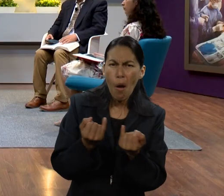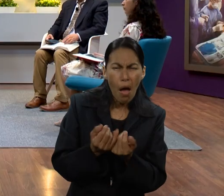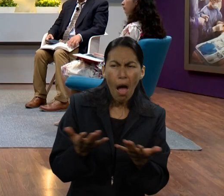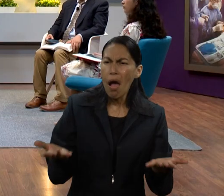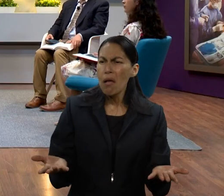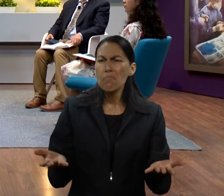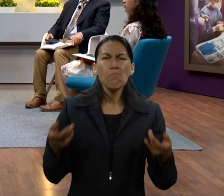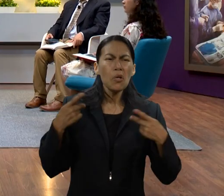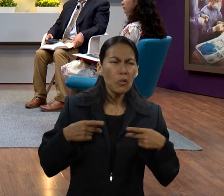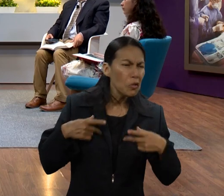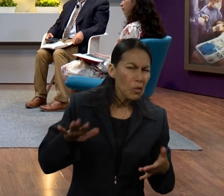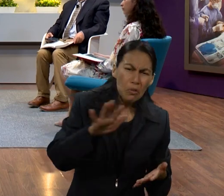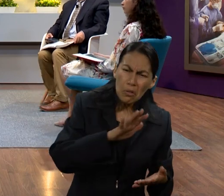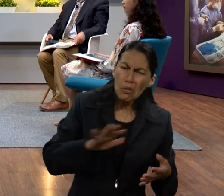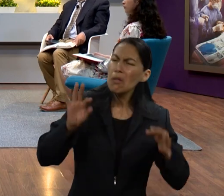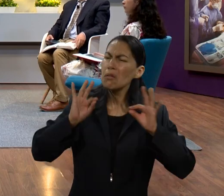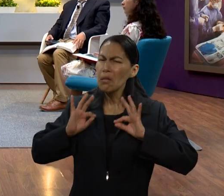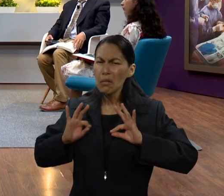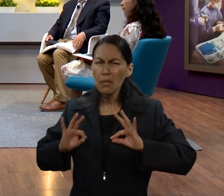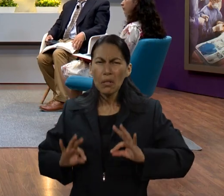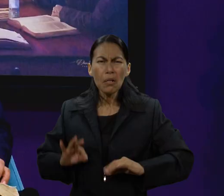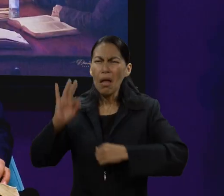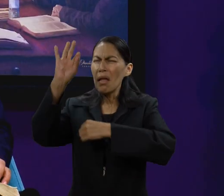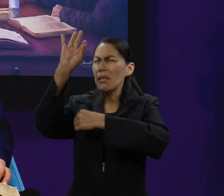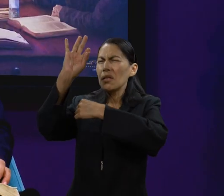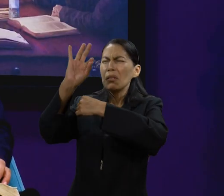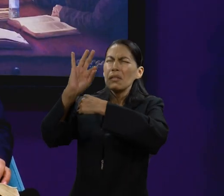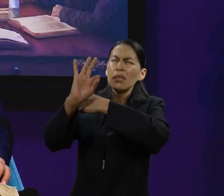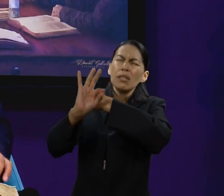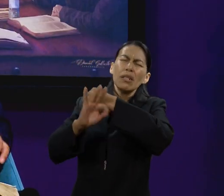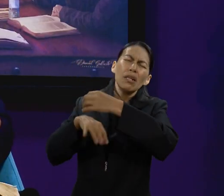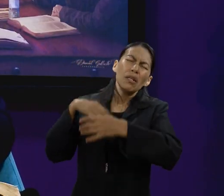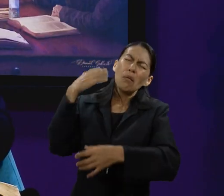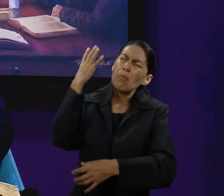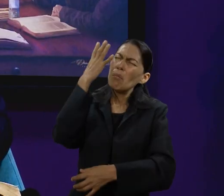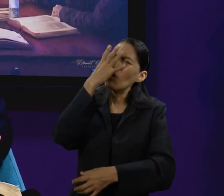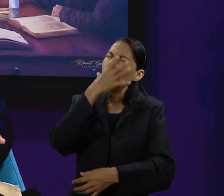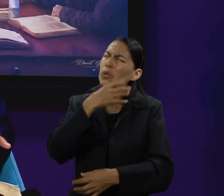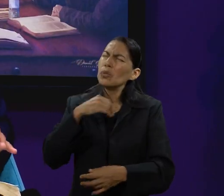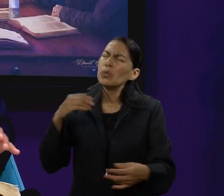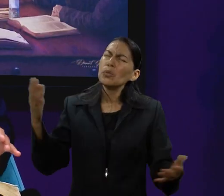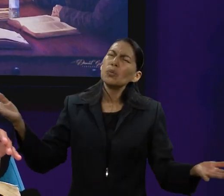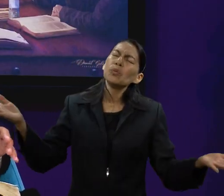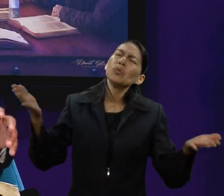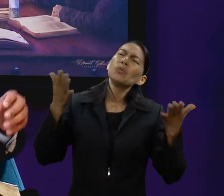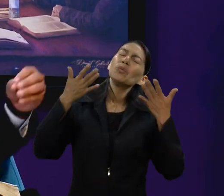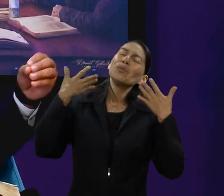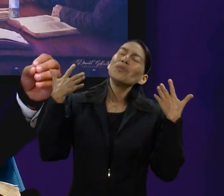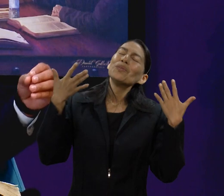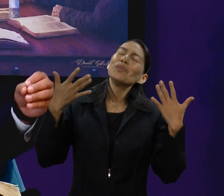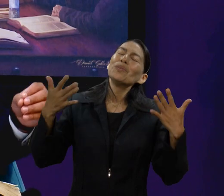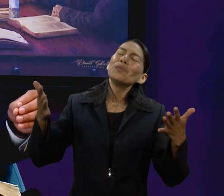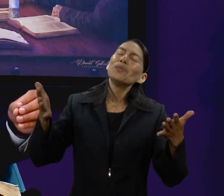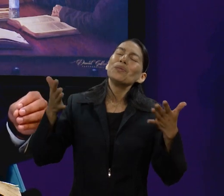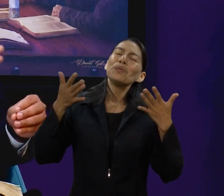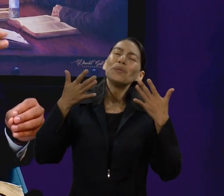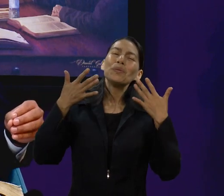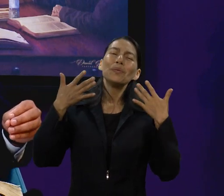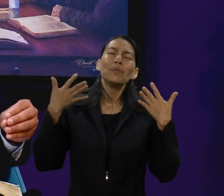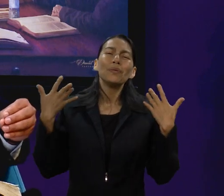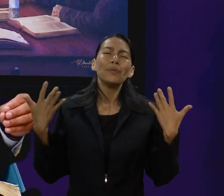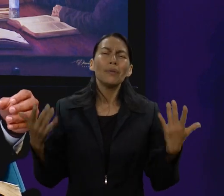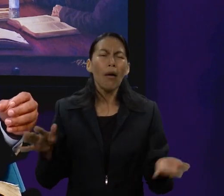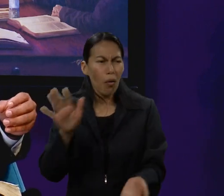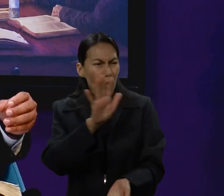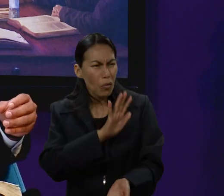como cualquier otro. cualquier otro. Fue, todo el mundo estaba tranquilo, fue hermoso ese atardecer. Sí, Una brisa que corría de